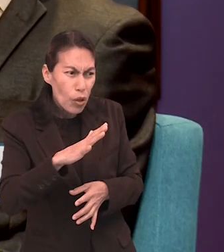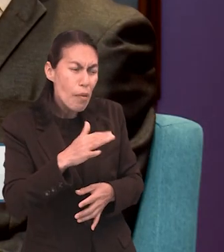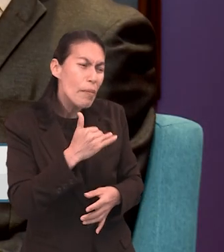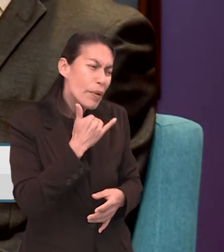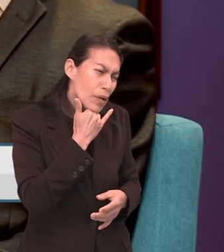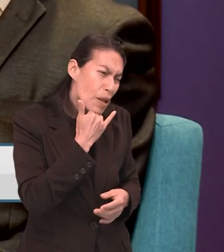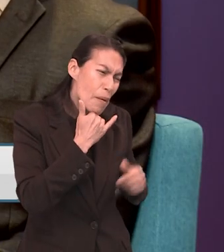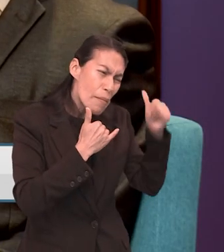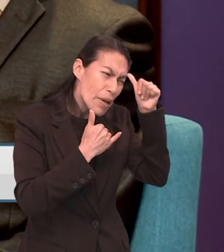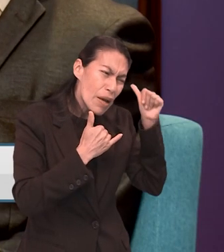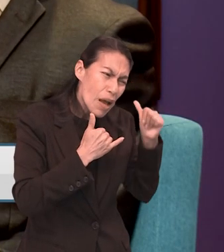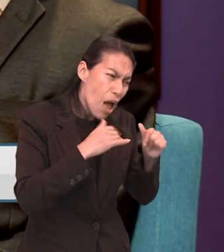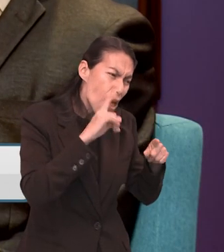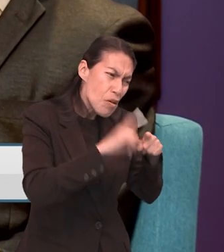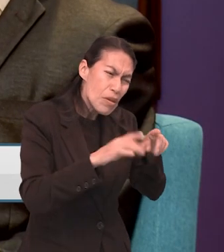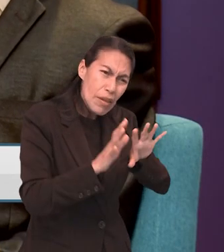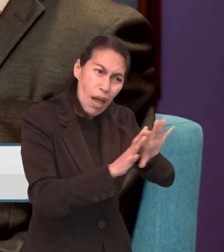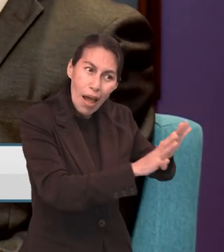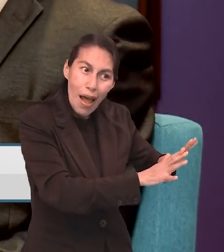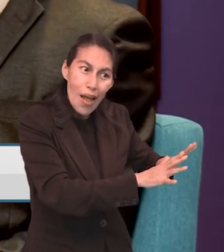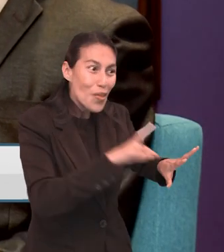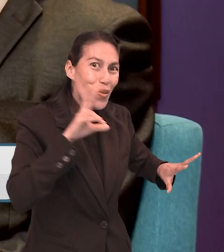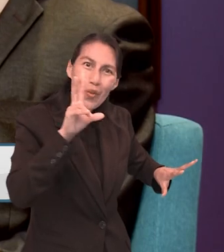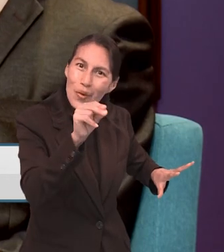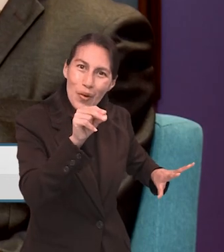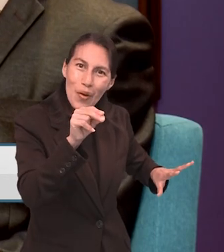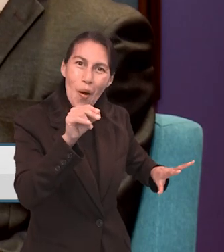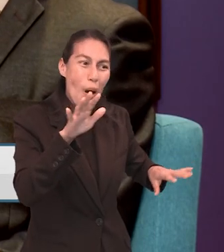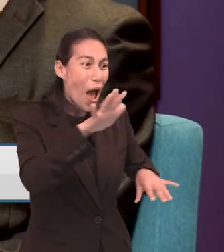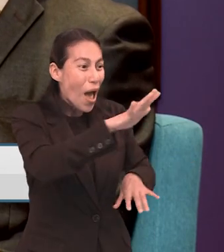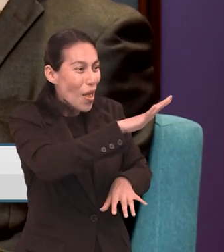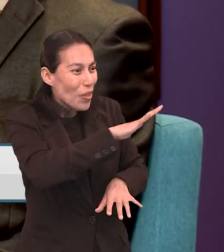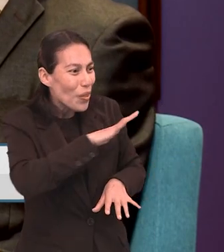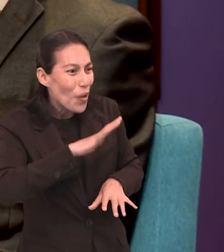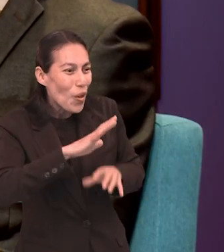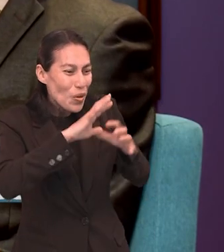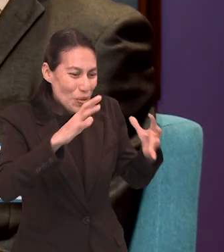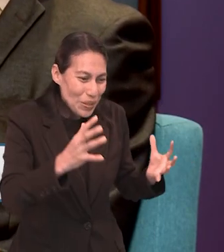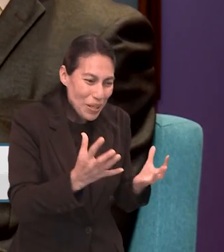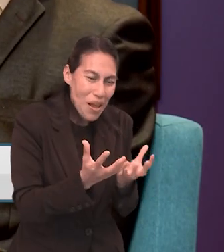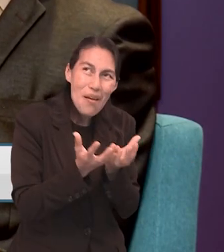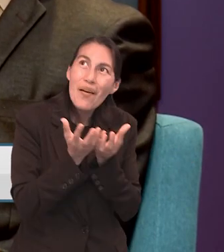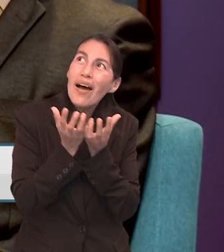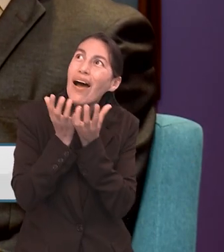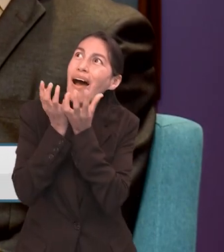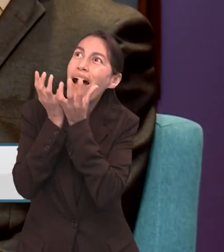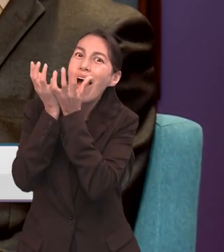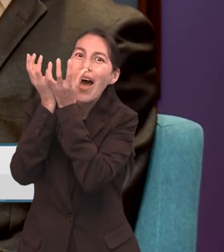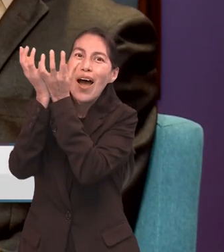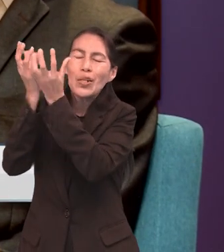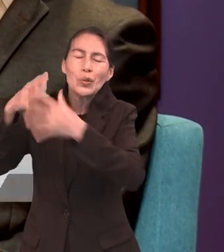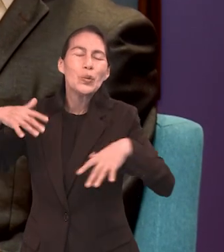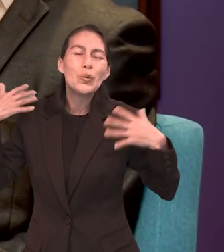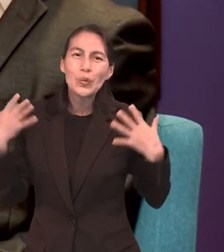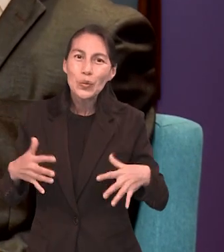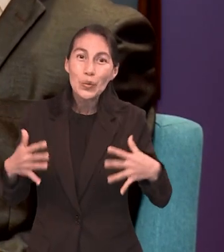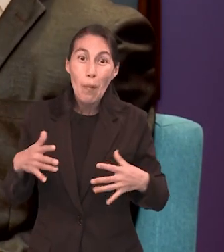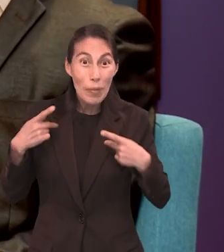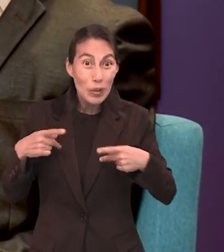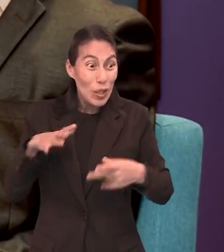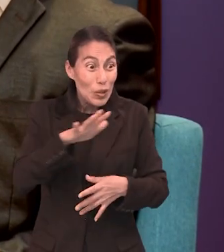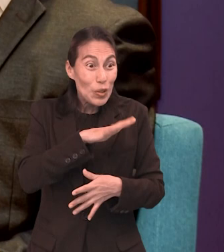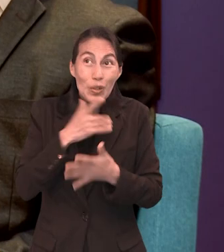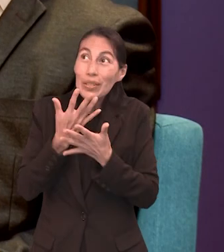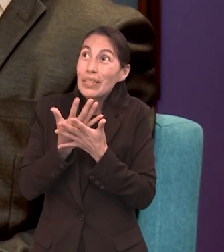Ya no para hacer la obra de perdón de pecados, sino para llevar a todos los que le